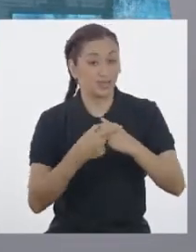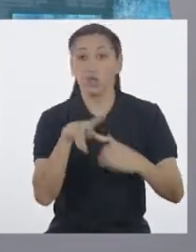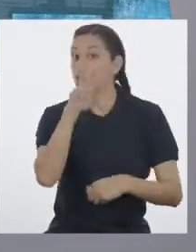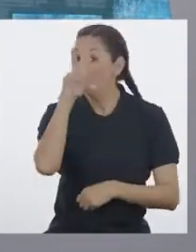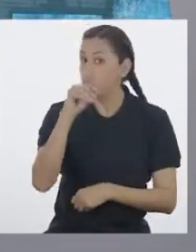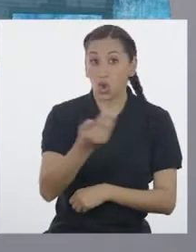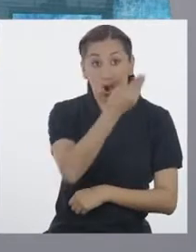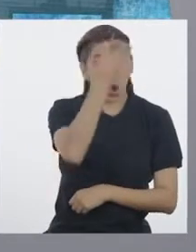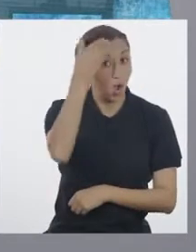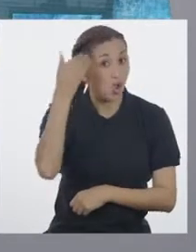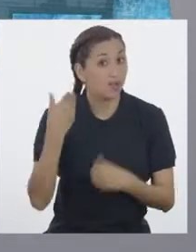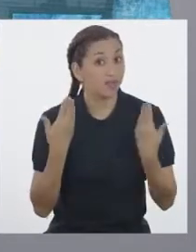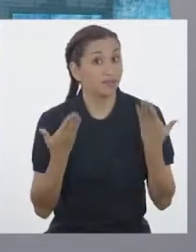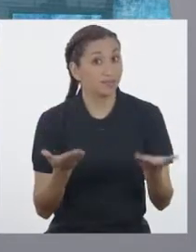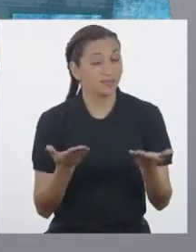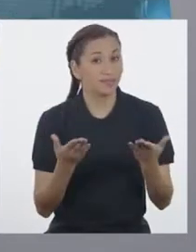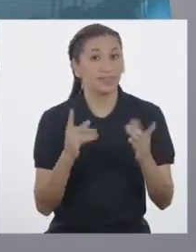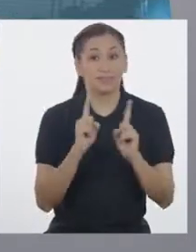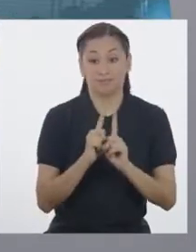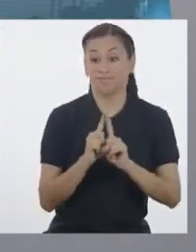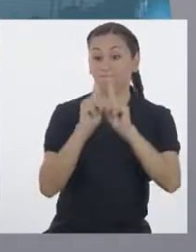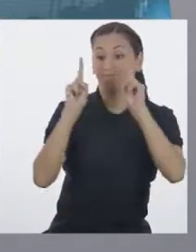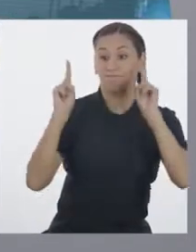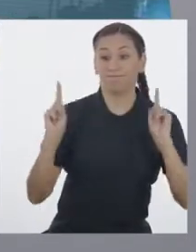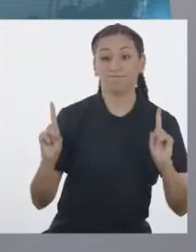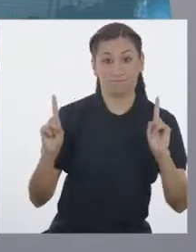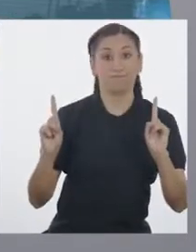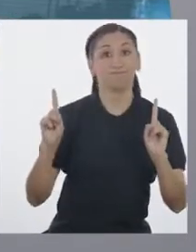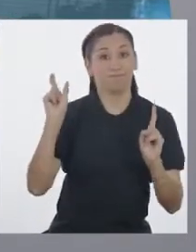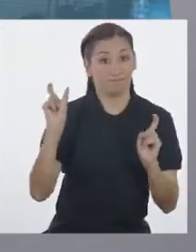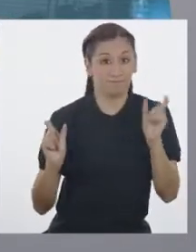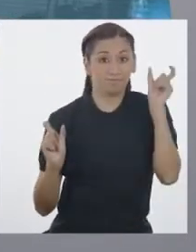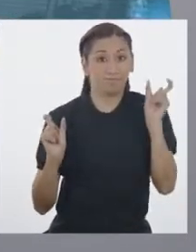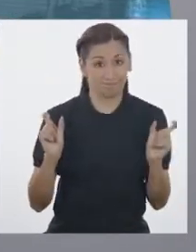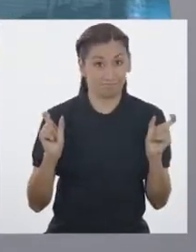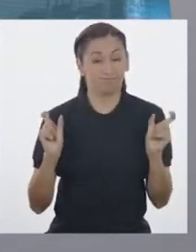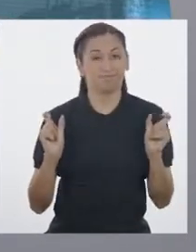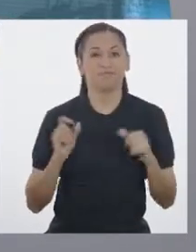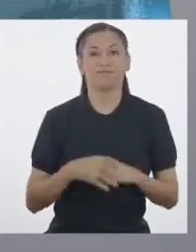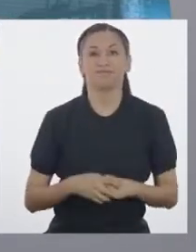¡Y no se olviden de mantener el distanciamiento físico!